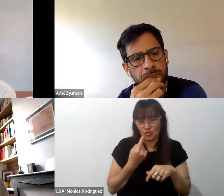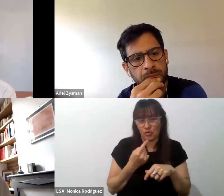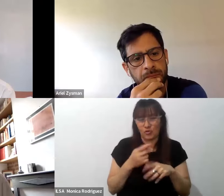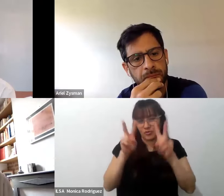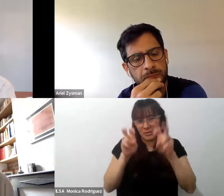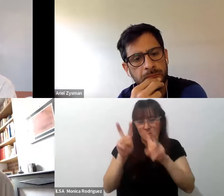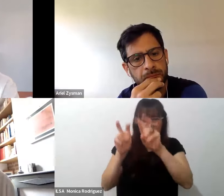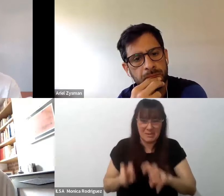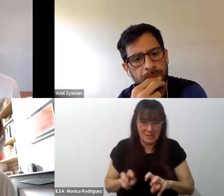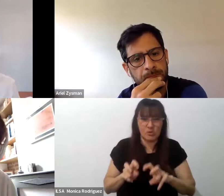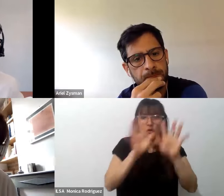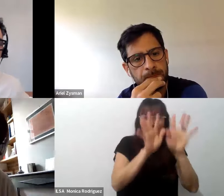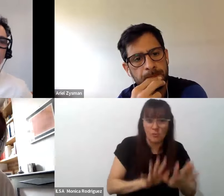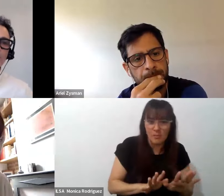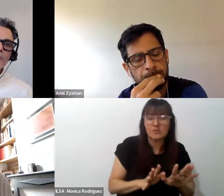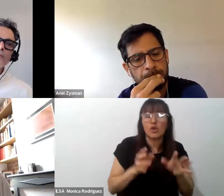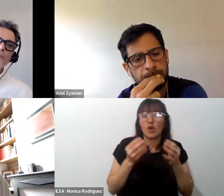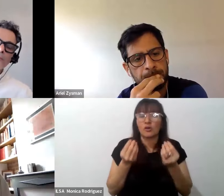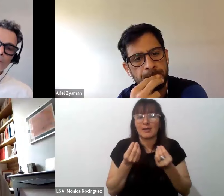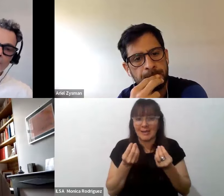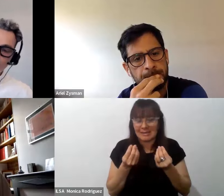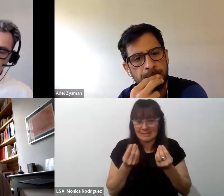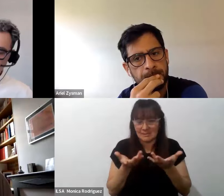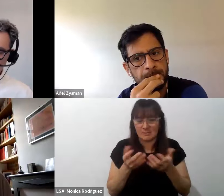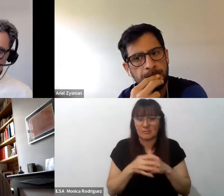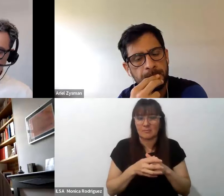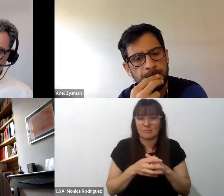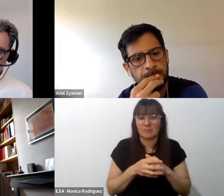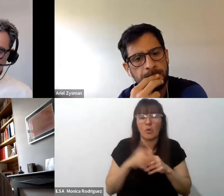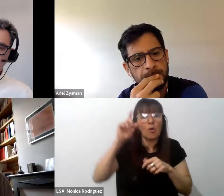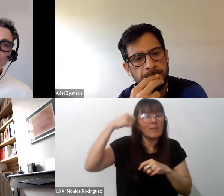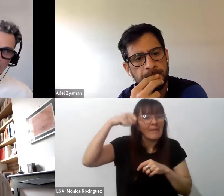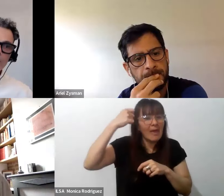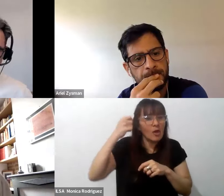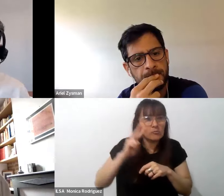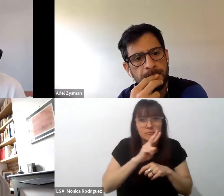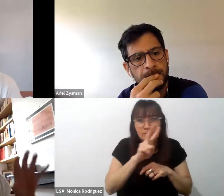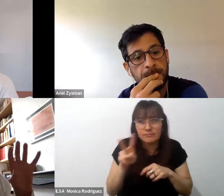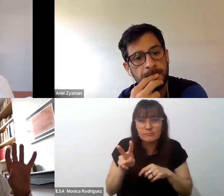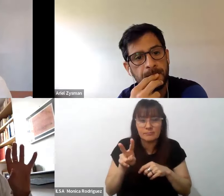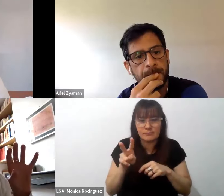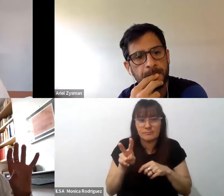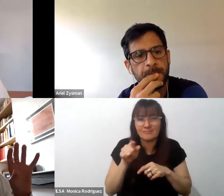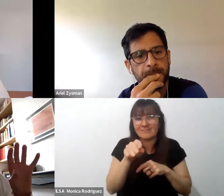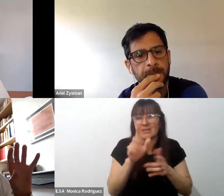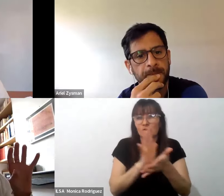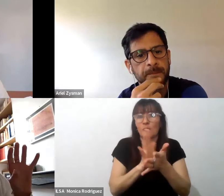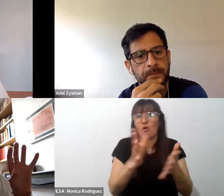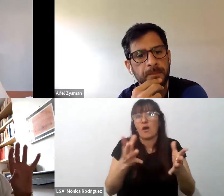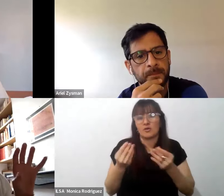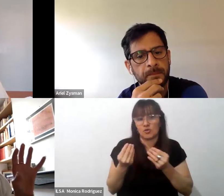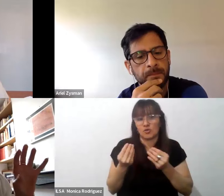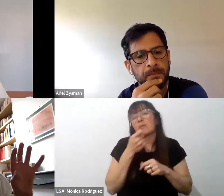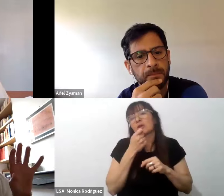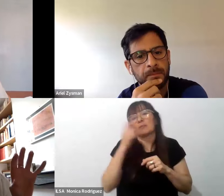y en formación apoyarse en los videos entonces un video que puede ser